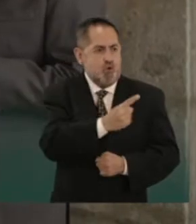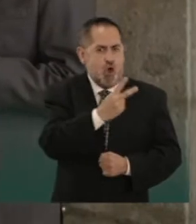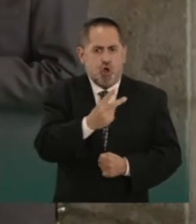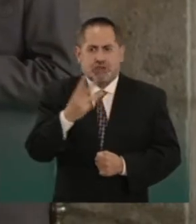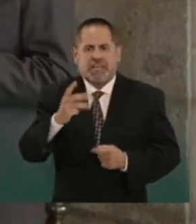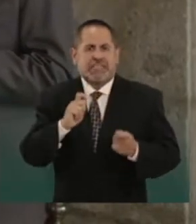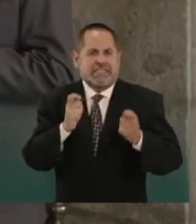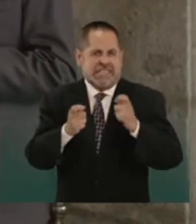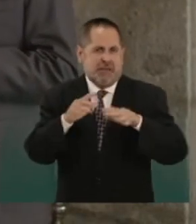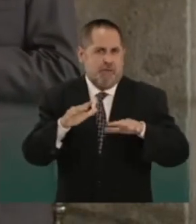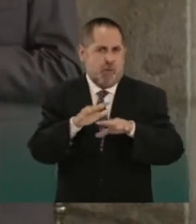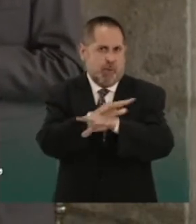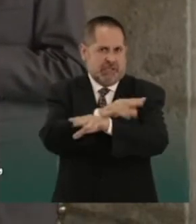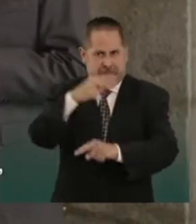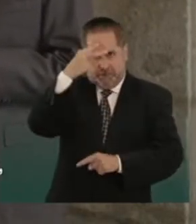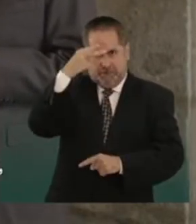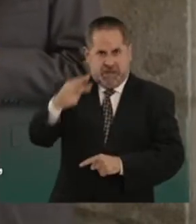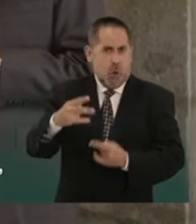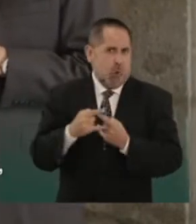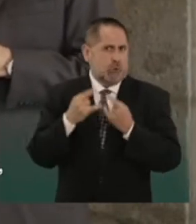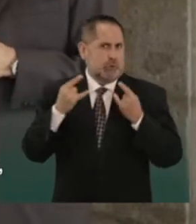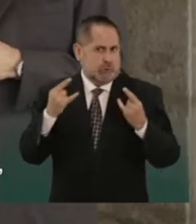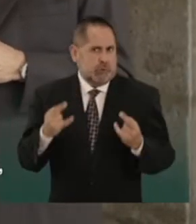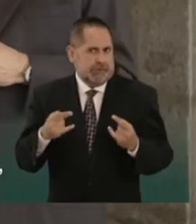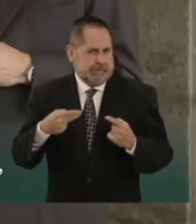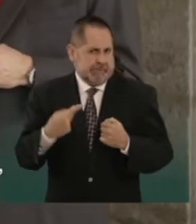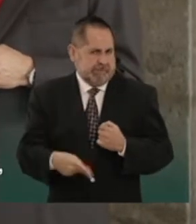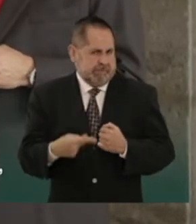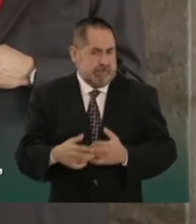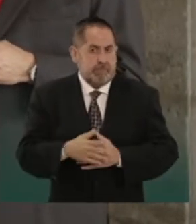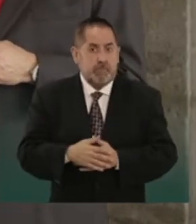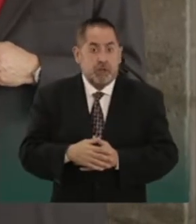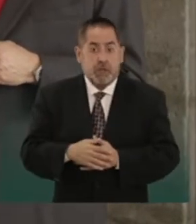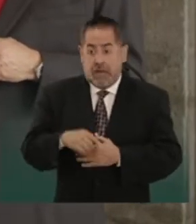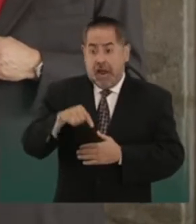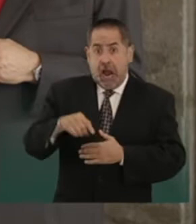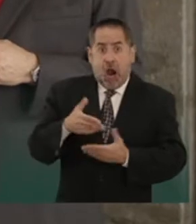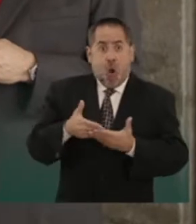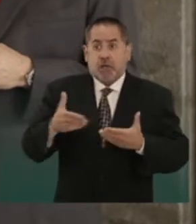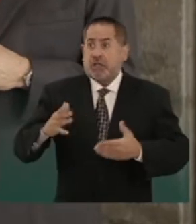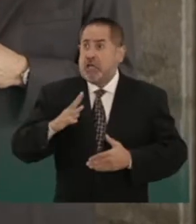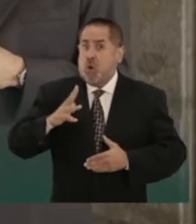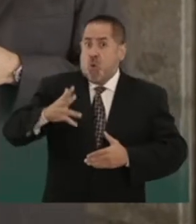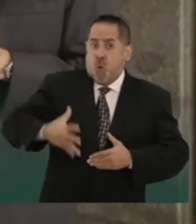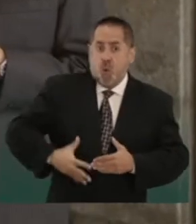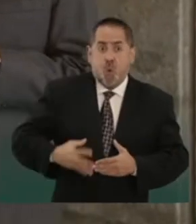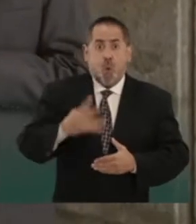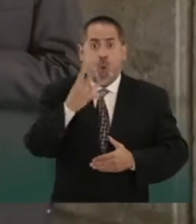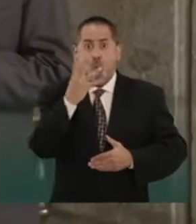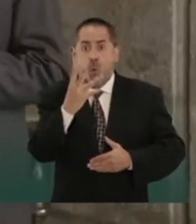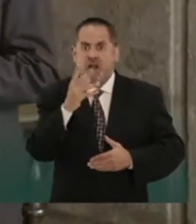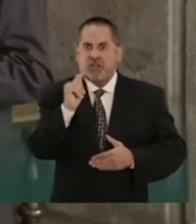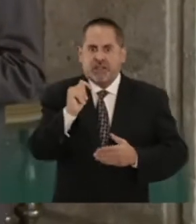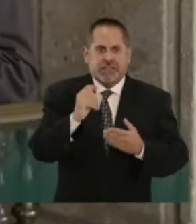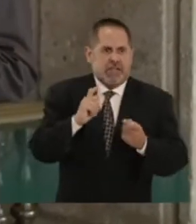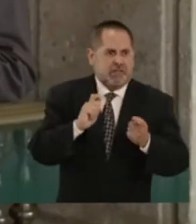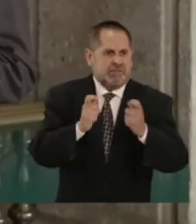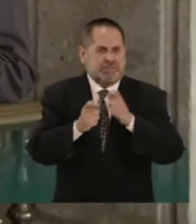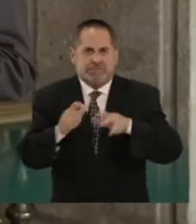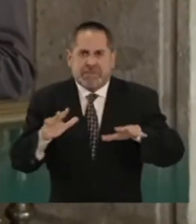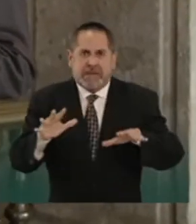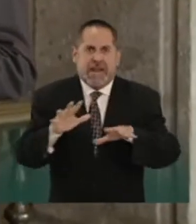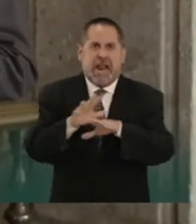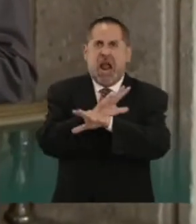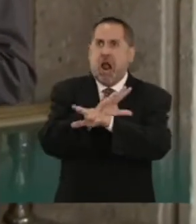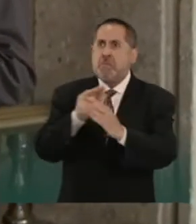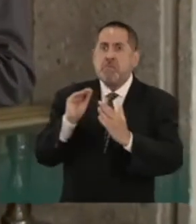tres grandes transformaciones que han habido en la historia de nuestro país. Y nosotros con mucho orgullo estamos llevando a cabo la cuarta